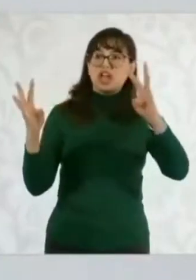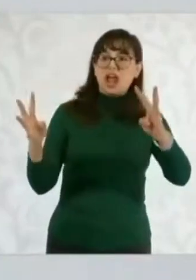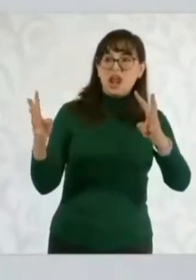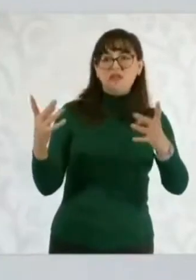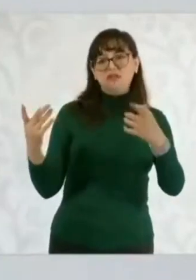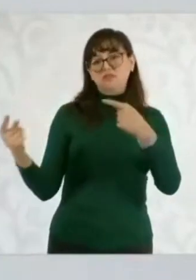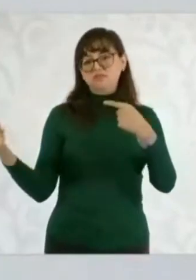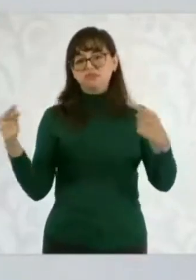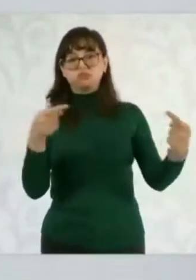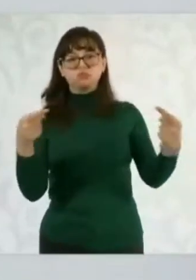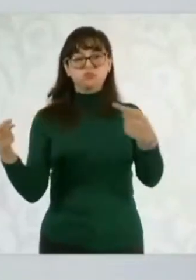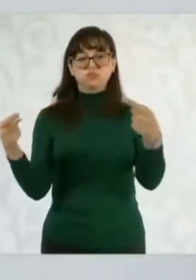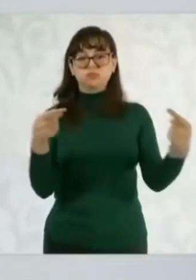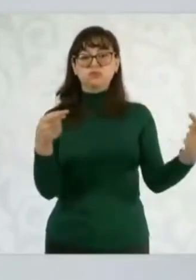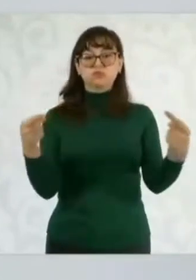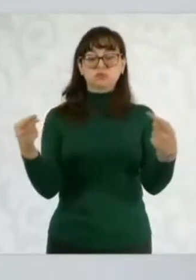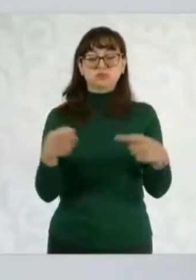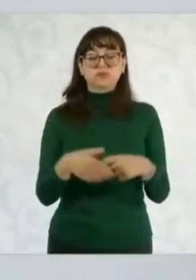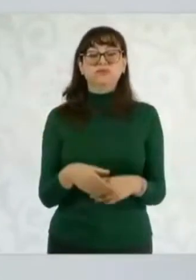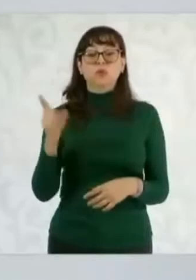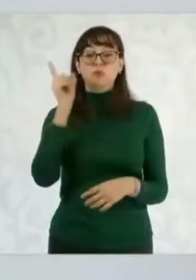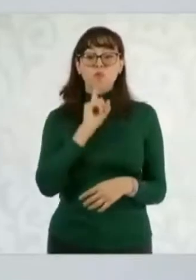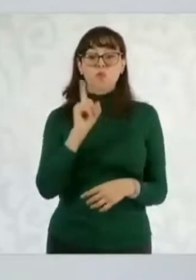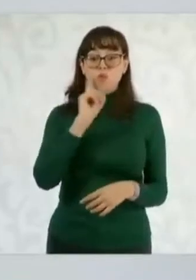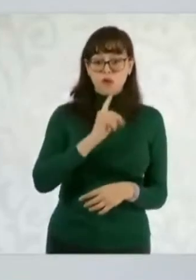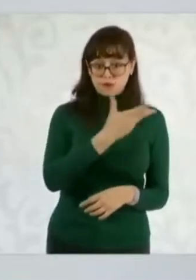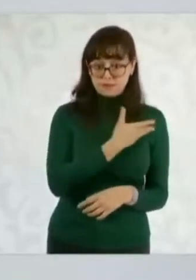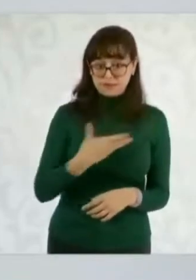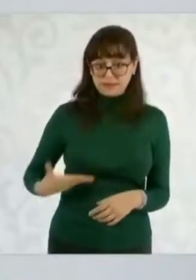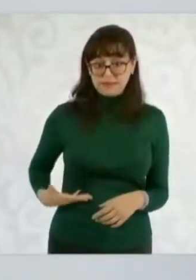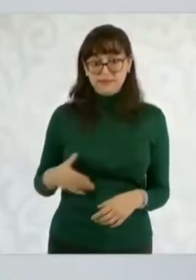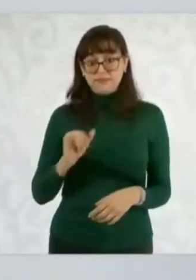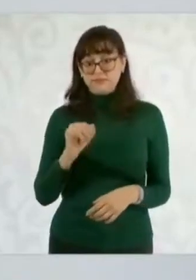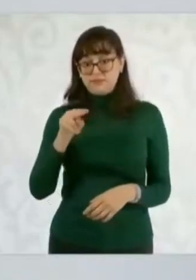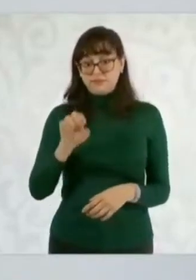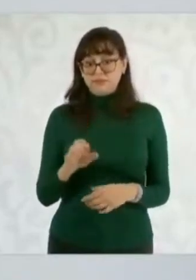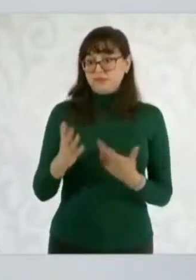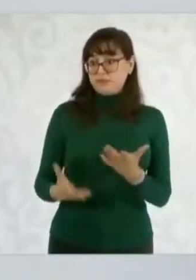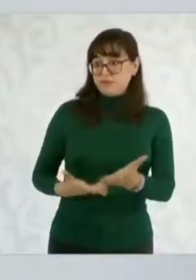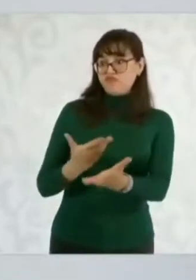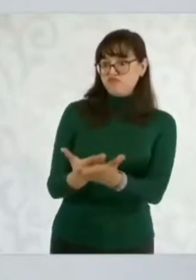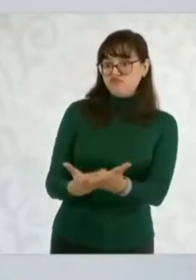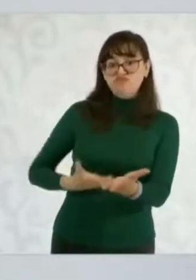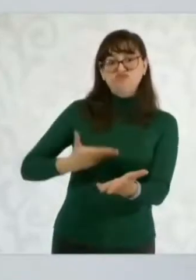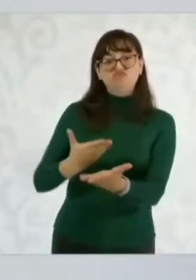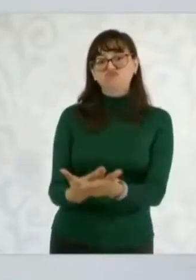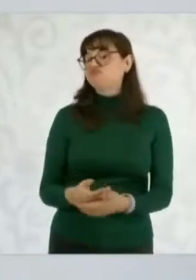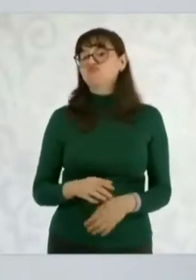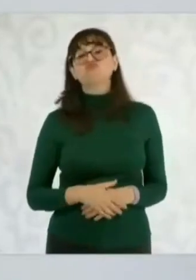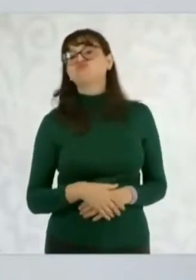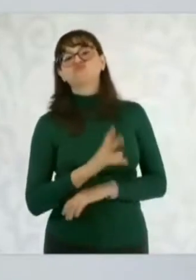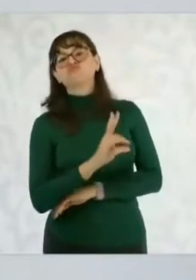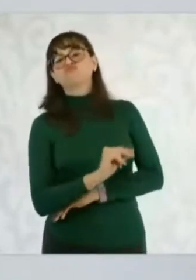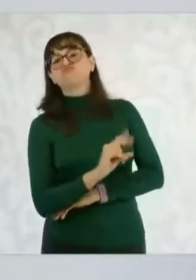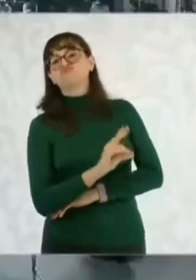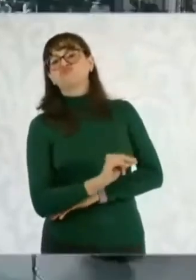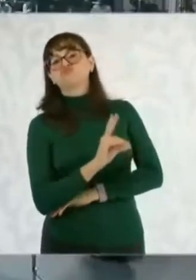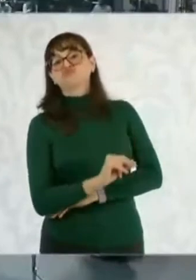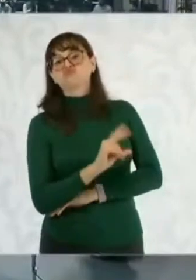Ha planteado la presidenta del INE varias veces distintos perfiles y no lo votan en el consejo.